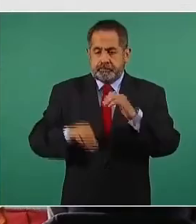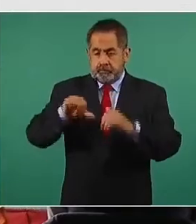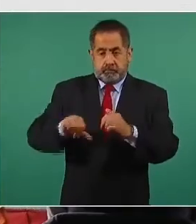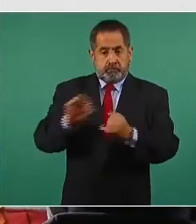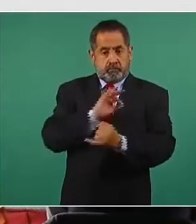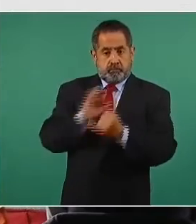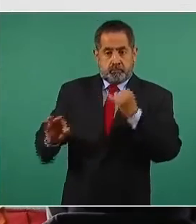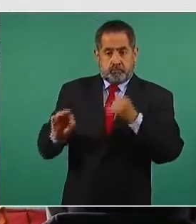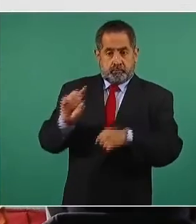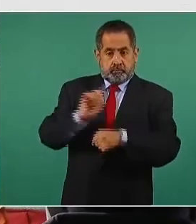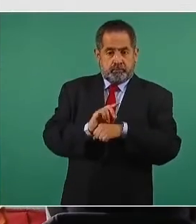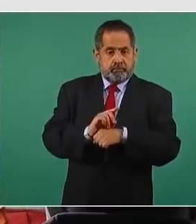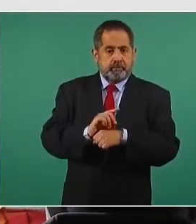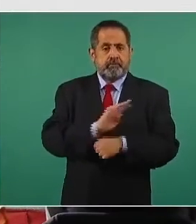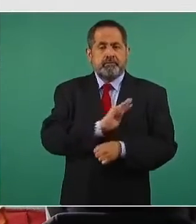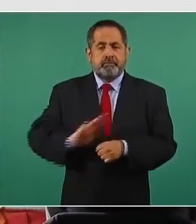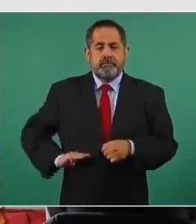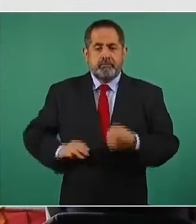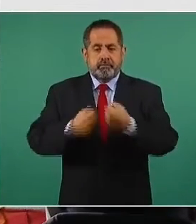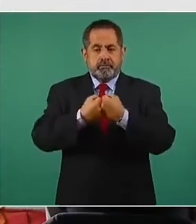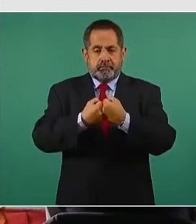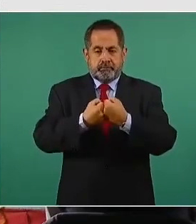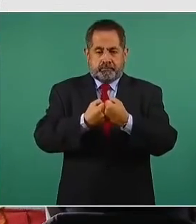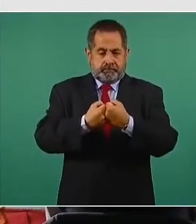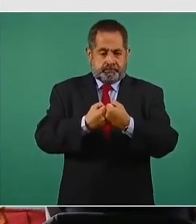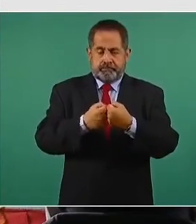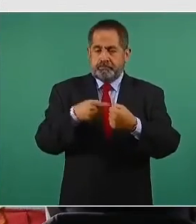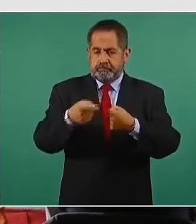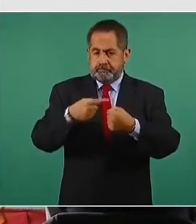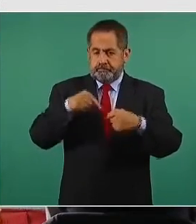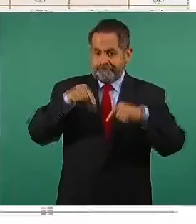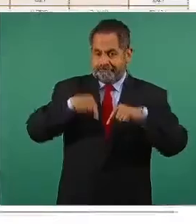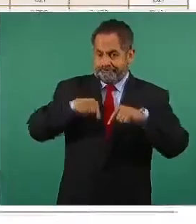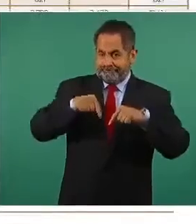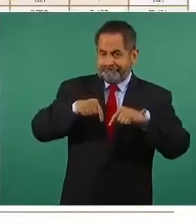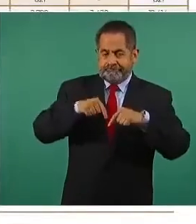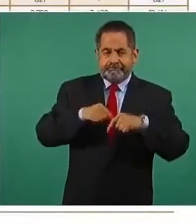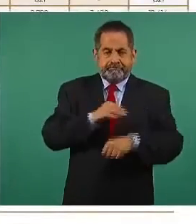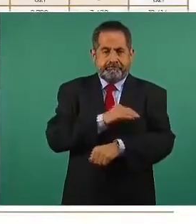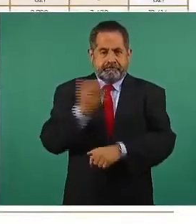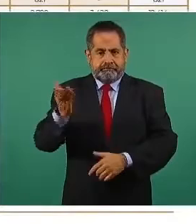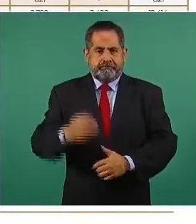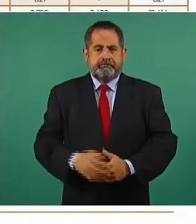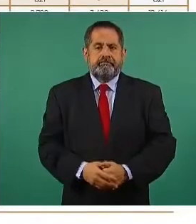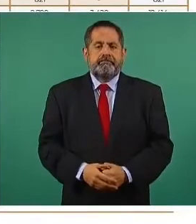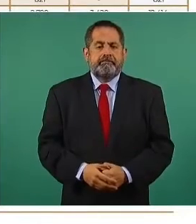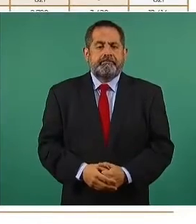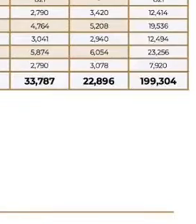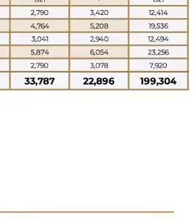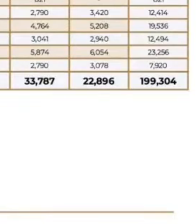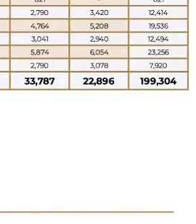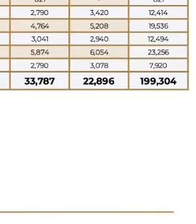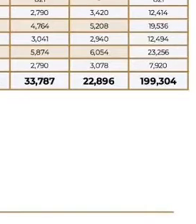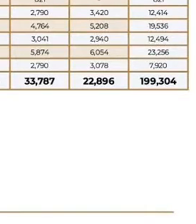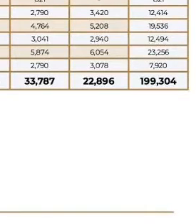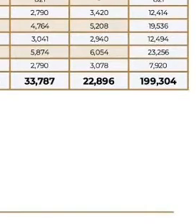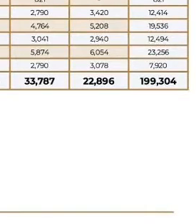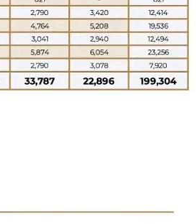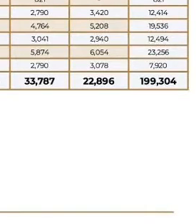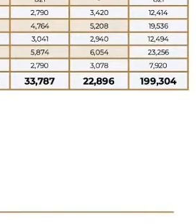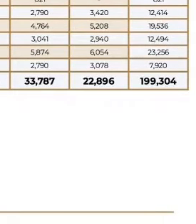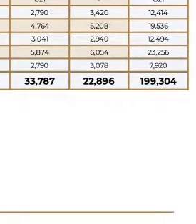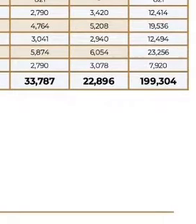municipios fronterizos del estado de Sonora, hasta el día de ayer se aplicaron